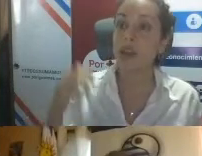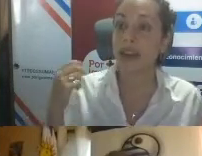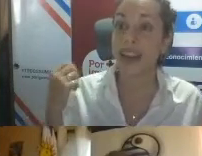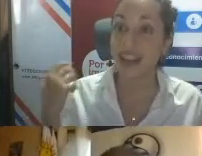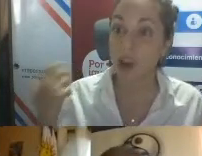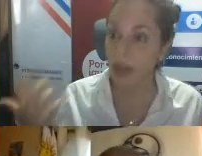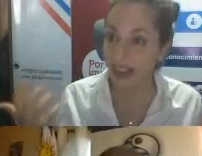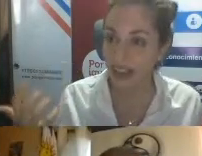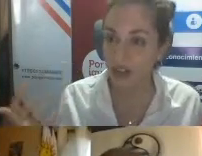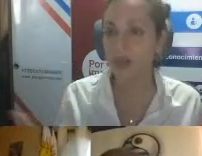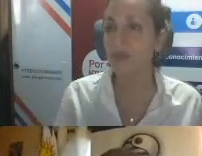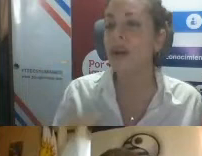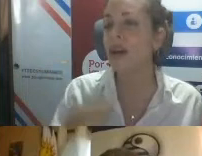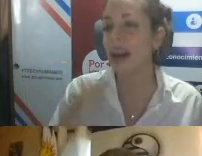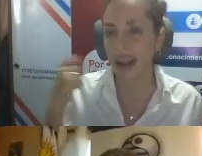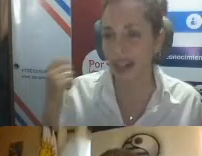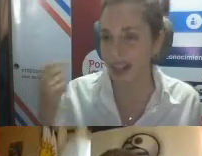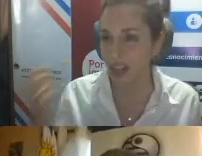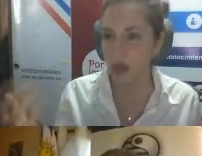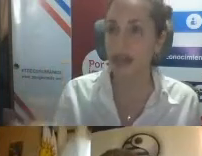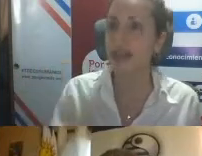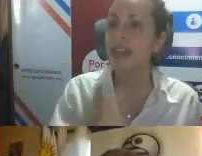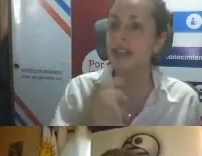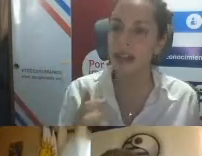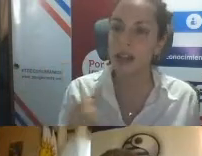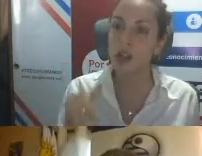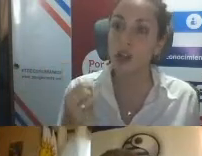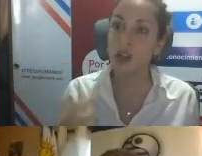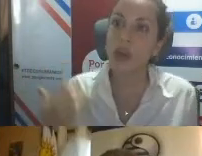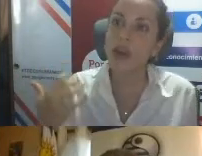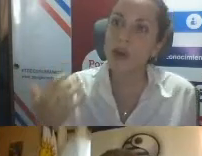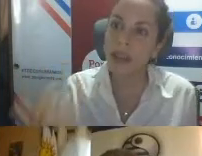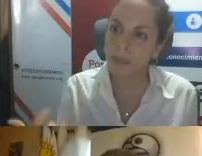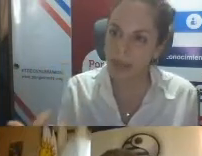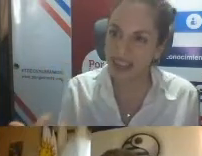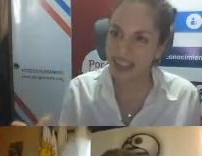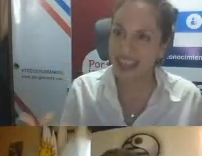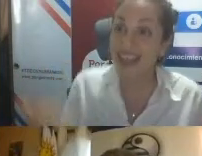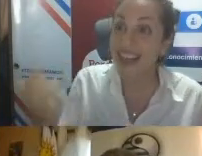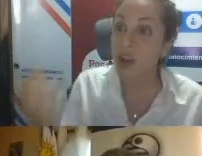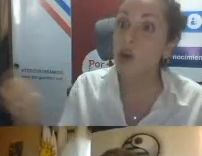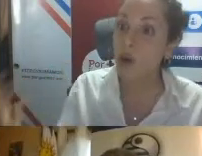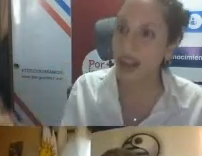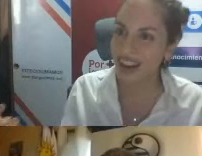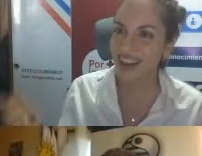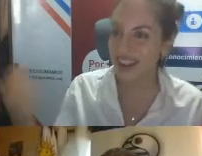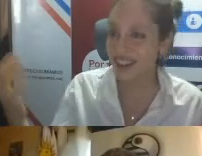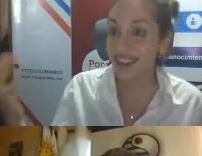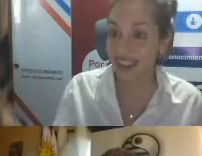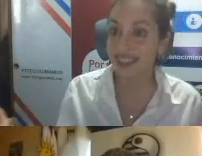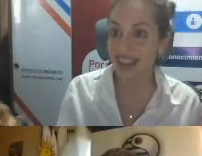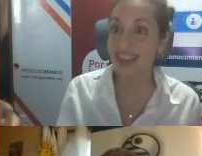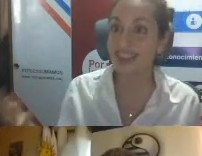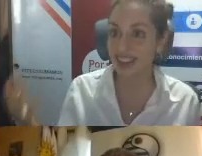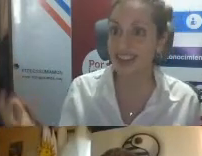eliminando barreras en la comunicación arquitectónica. Es decir, todo lo que contemple y reconozca la